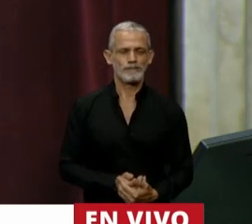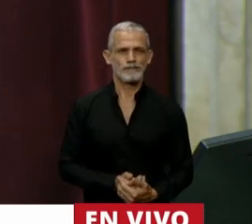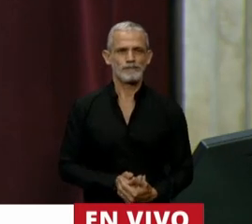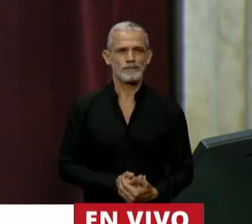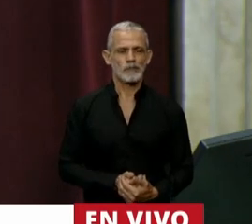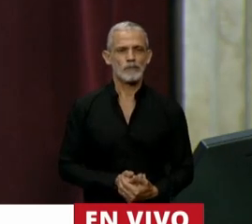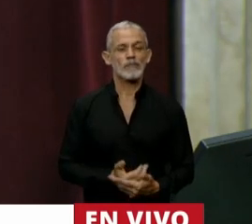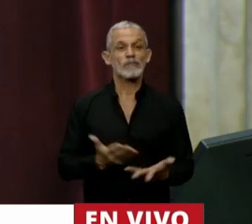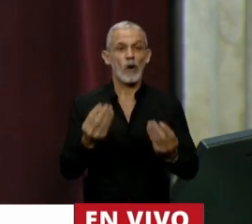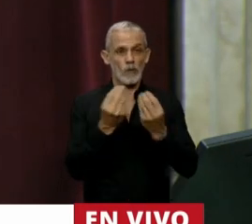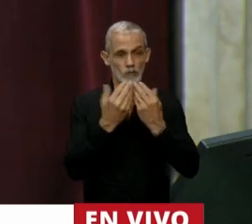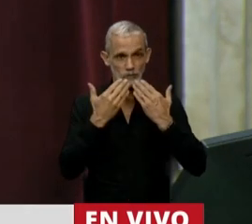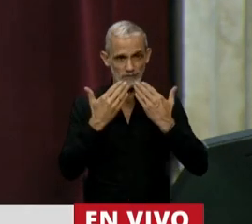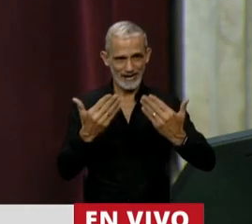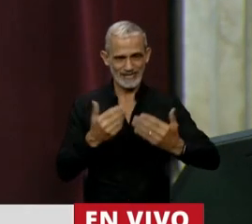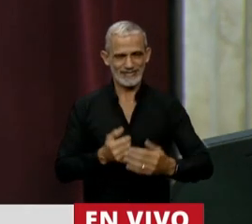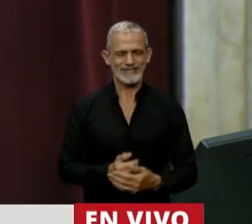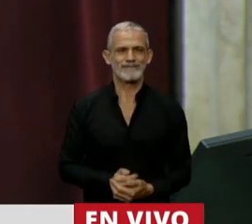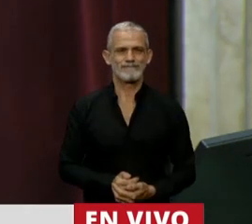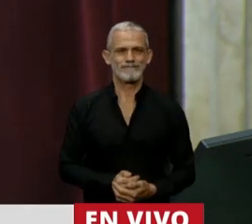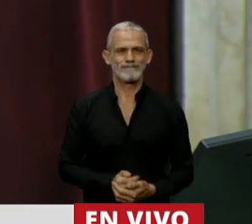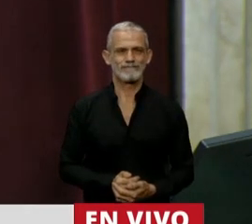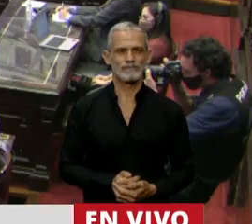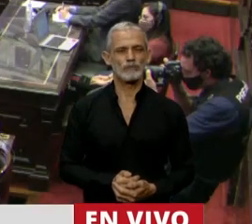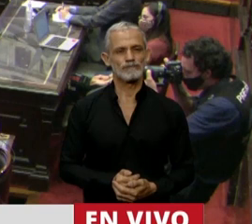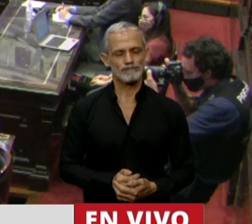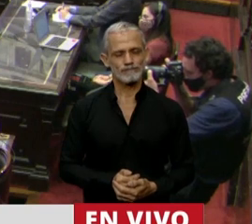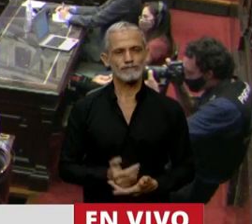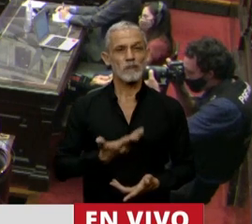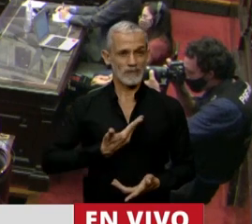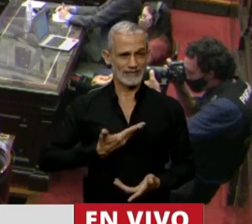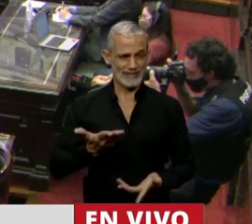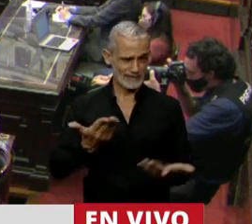Muchas gracias, presidente.